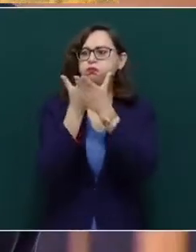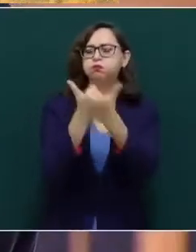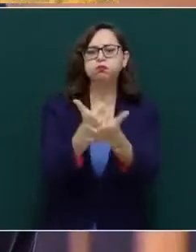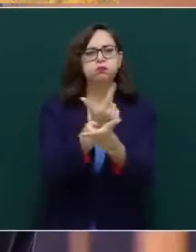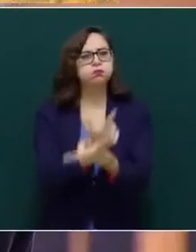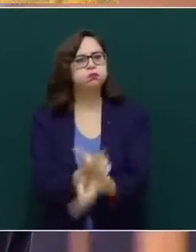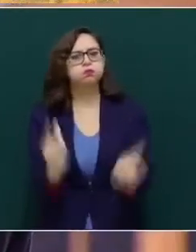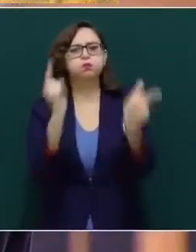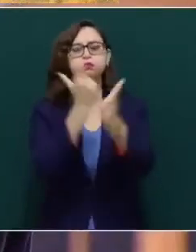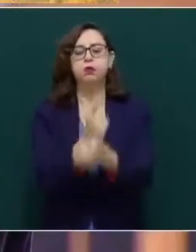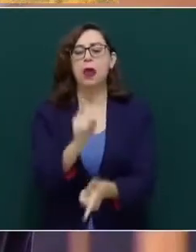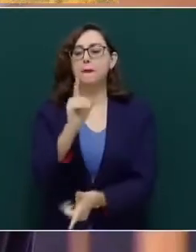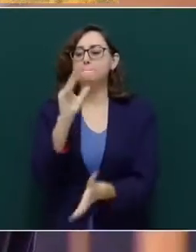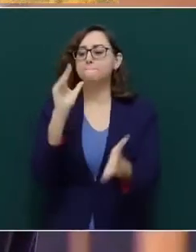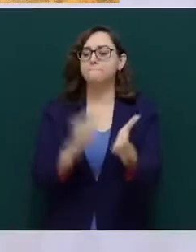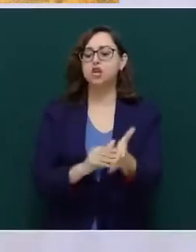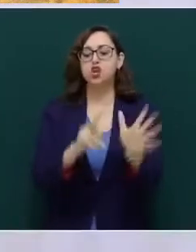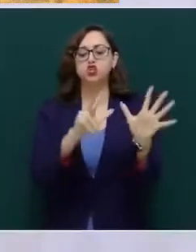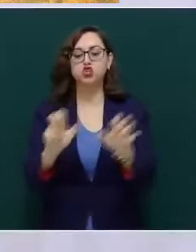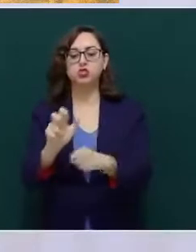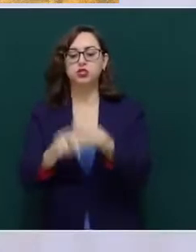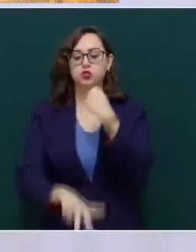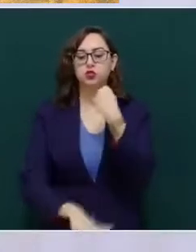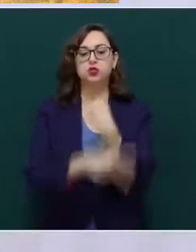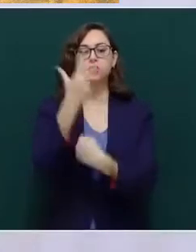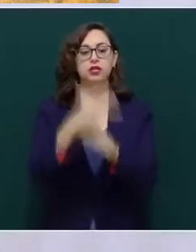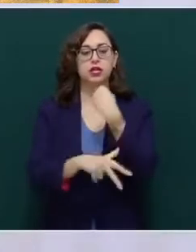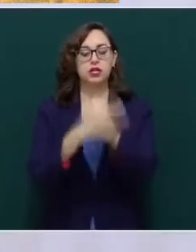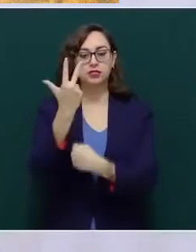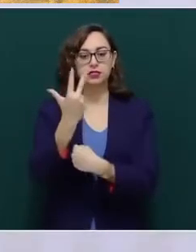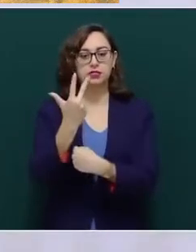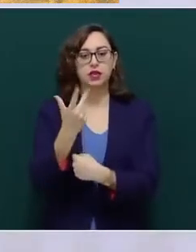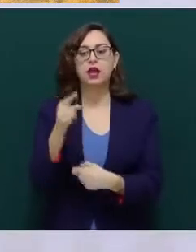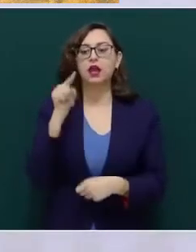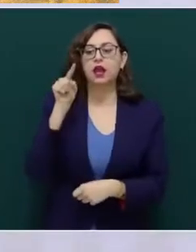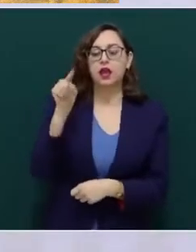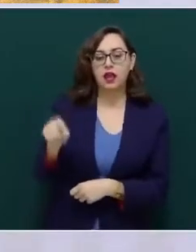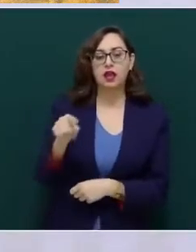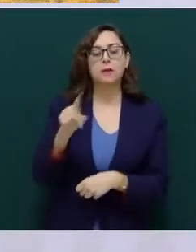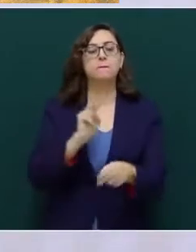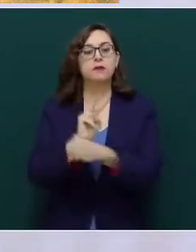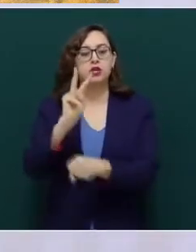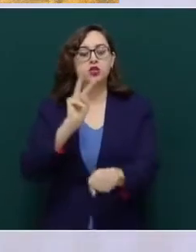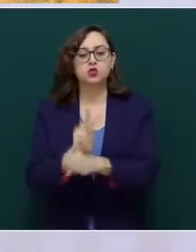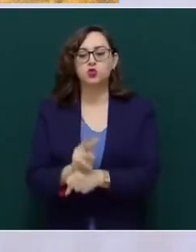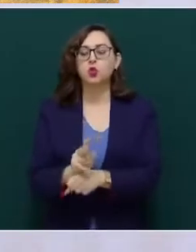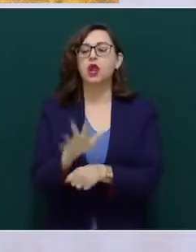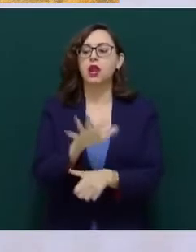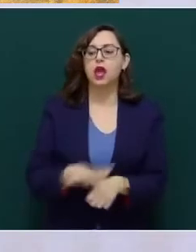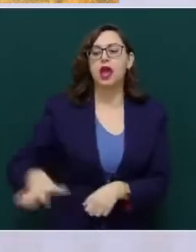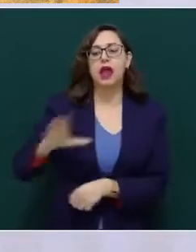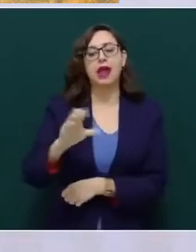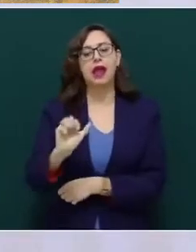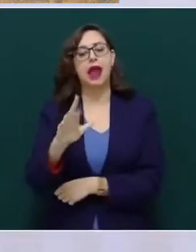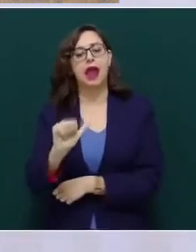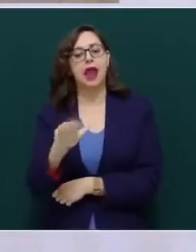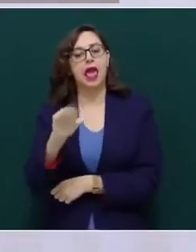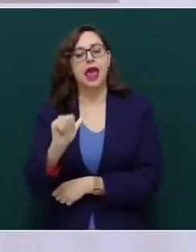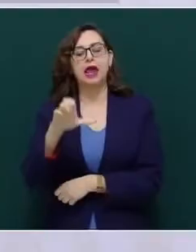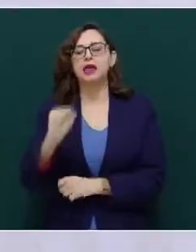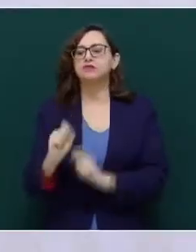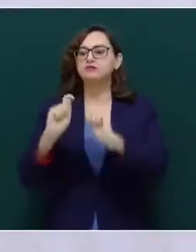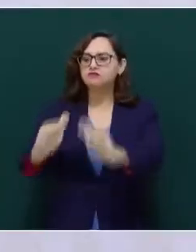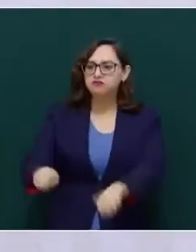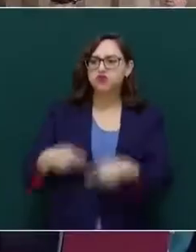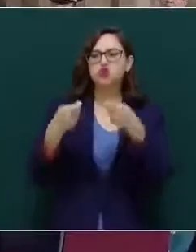octubre de 1813 la municipalidad y el pueblo de Caracas y con el cual habría